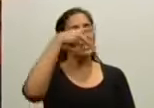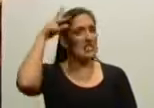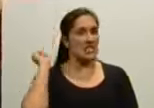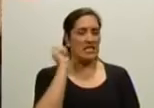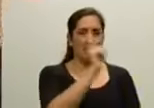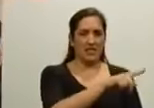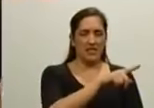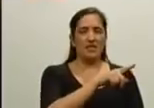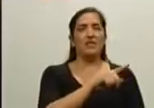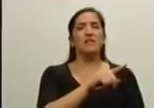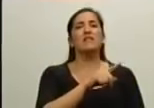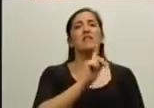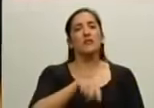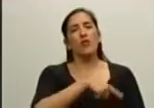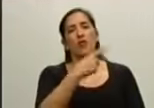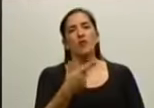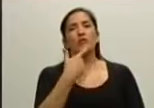Chile y Surinam.